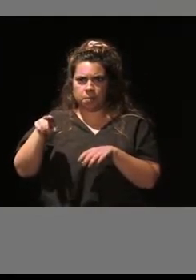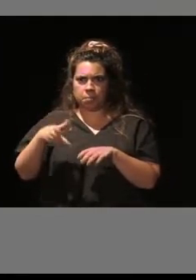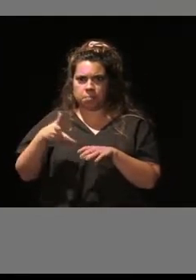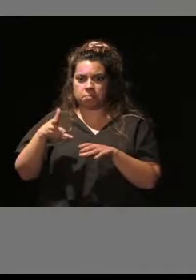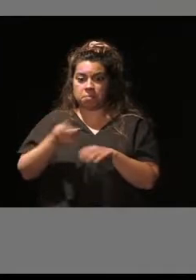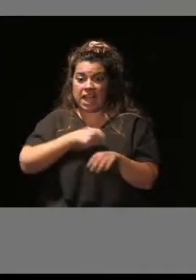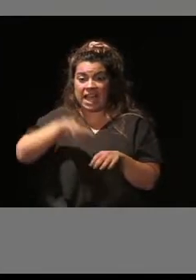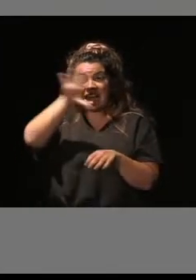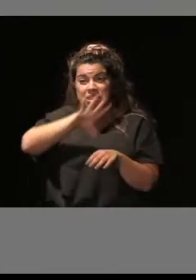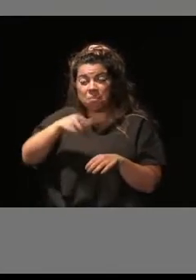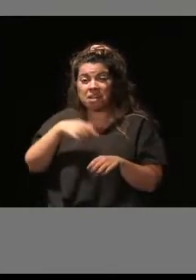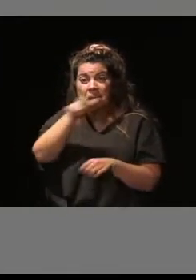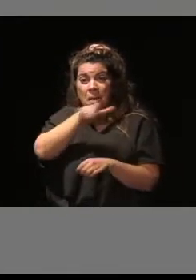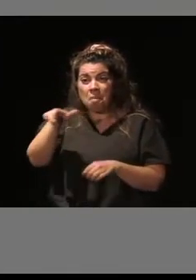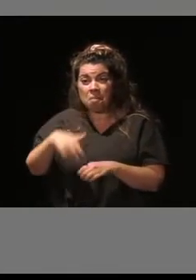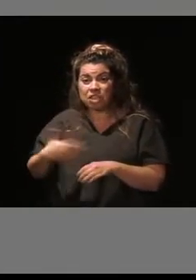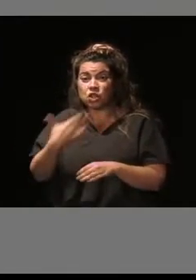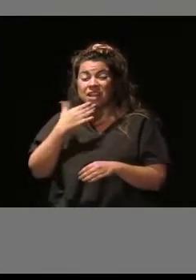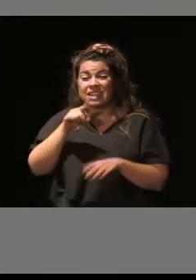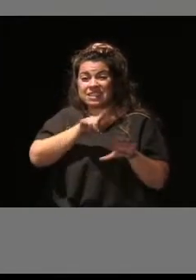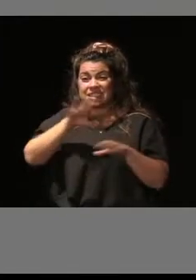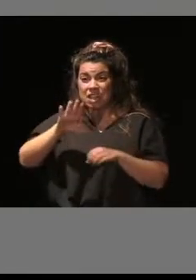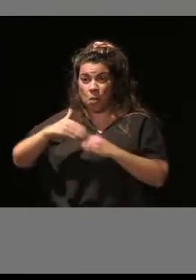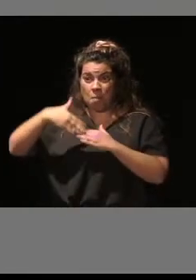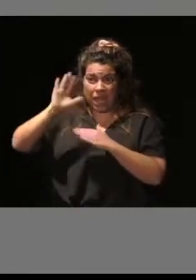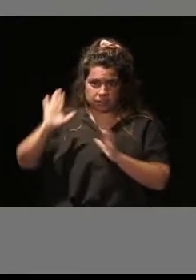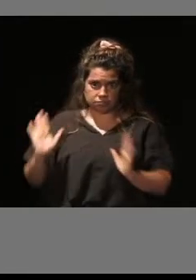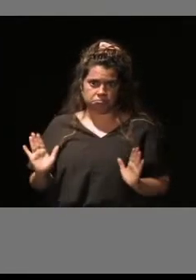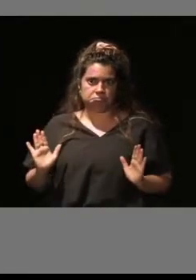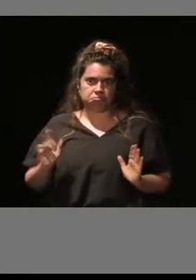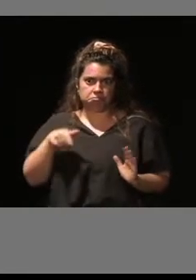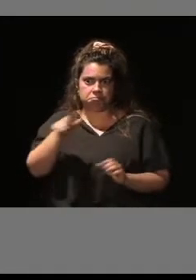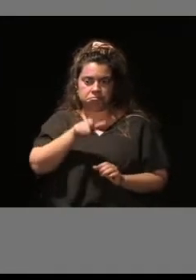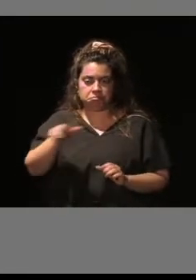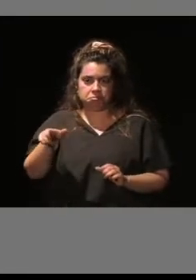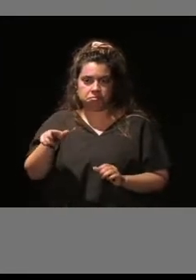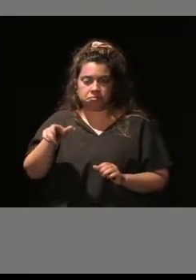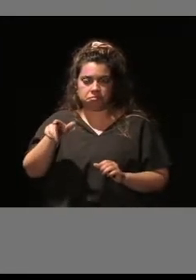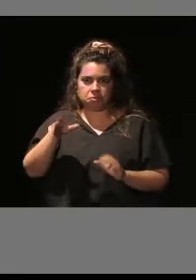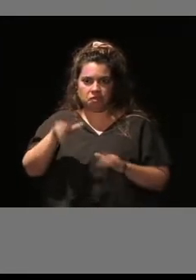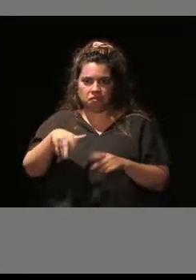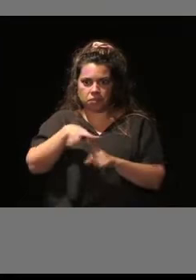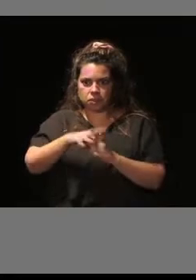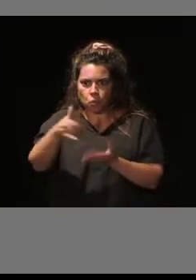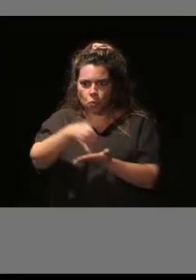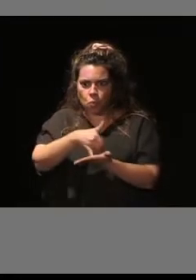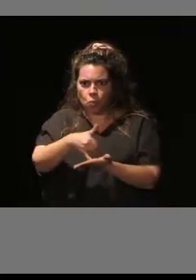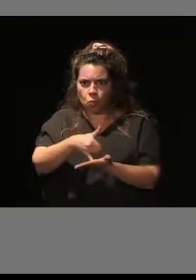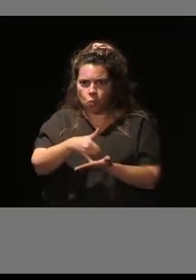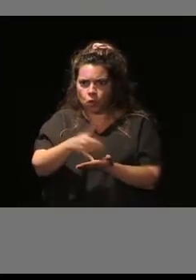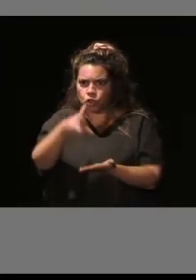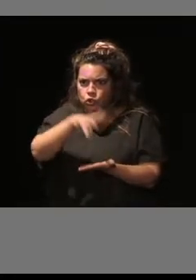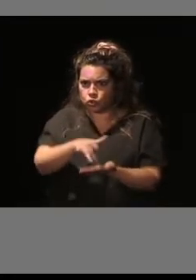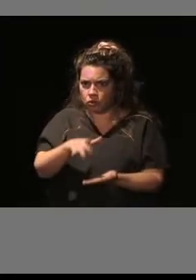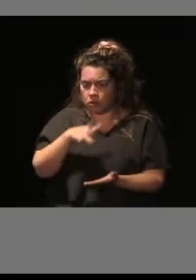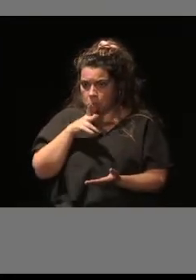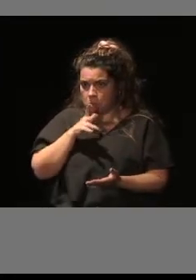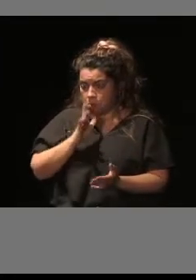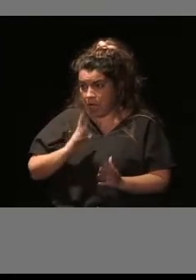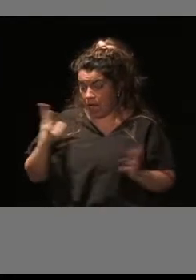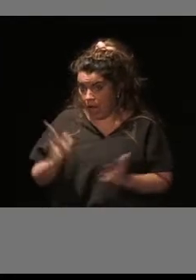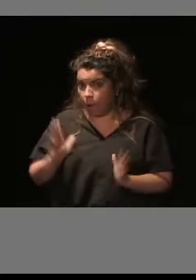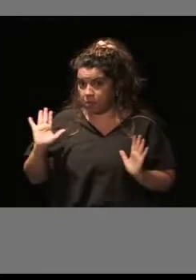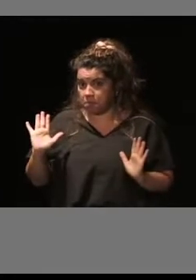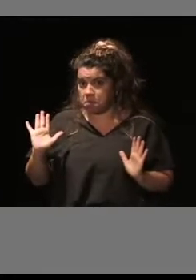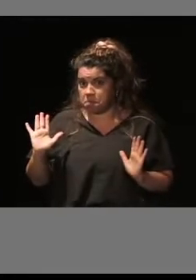mayores de 65 años. Estas personas se encuentran en una situación de vulnerabilidad muy crítica, ¿no?, debido sobre todo